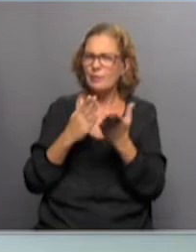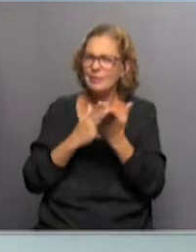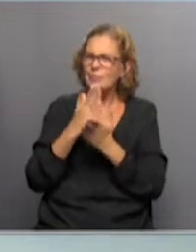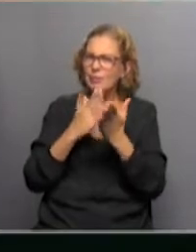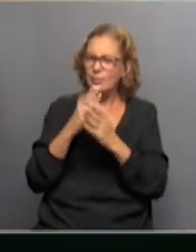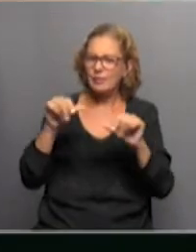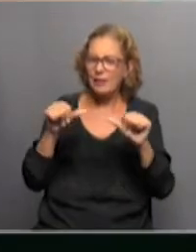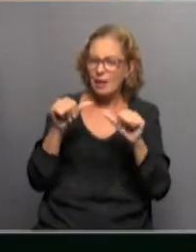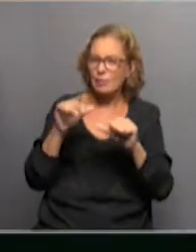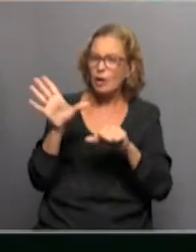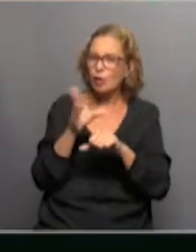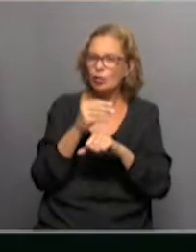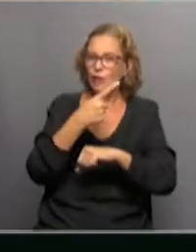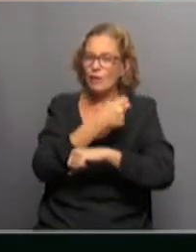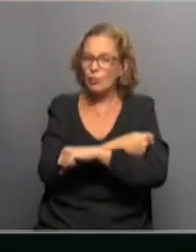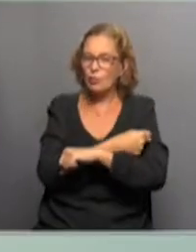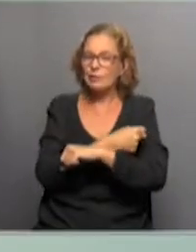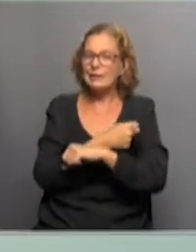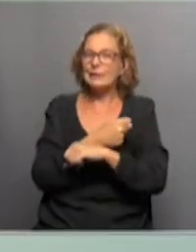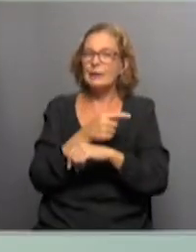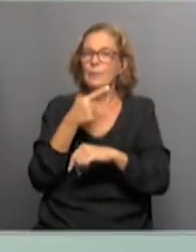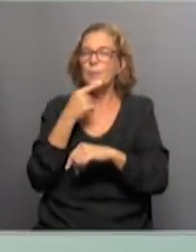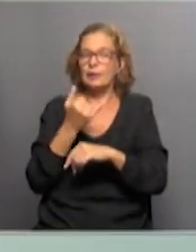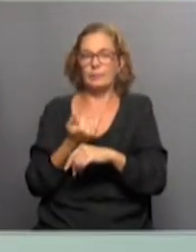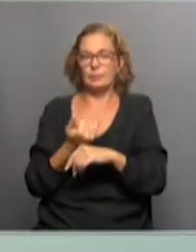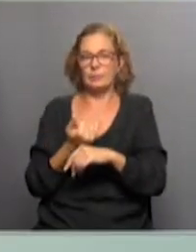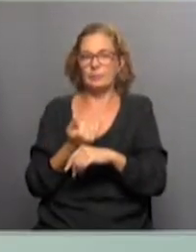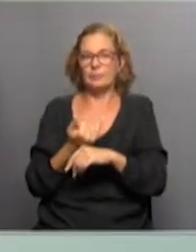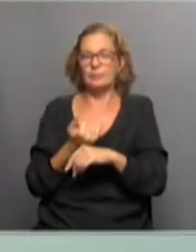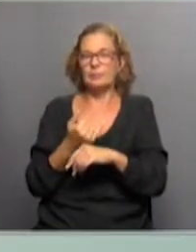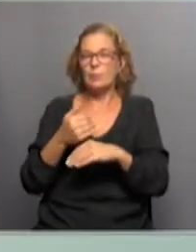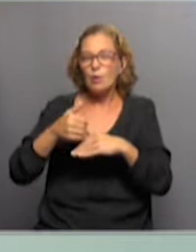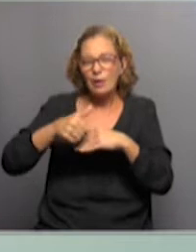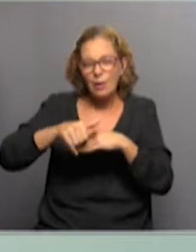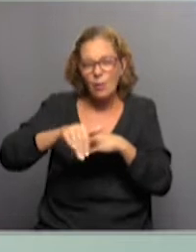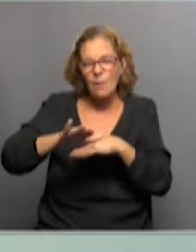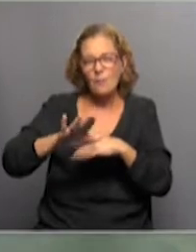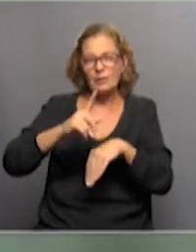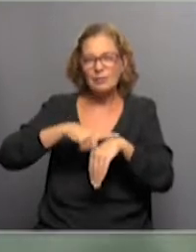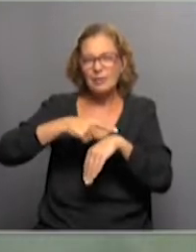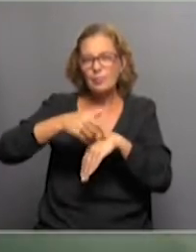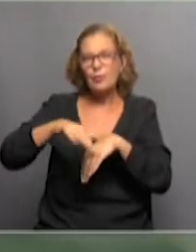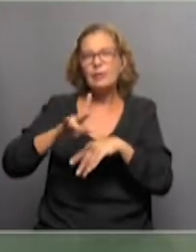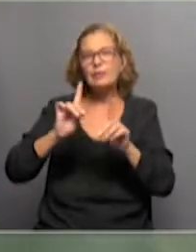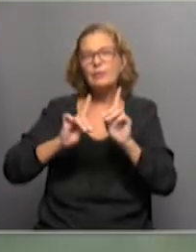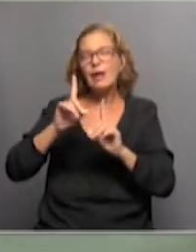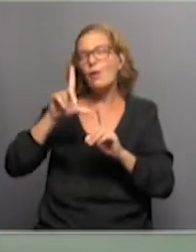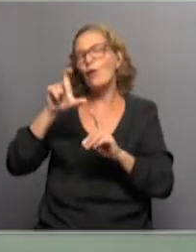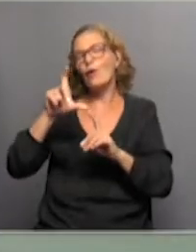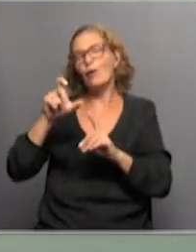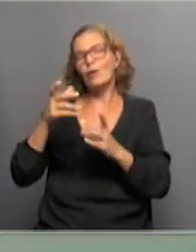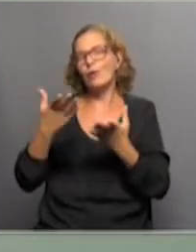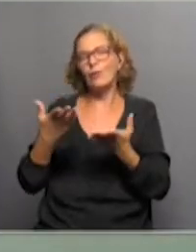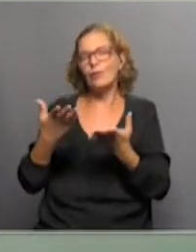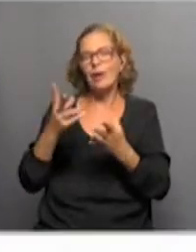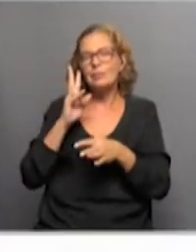todas las vacunas. En cuanto a la inmunogenicidad a largo plazo, bueno, eso es algo lógico y que tiene